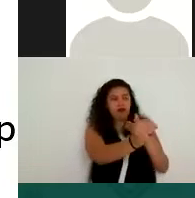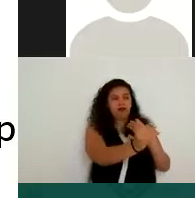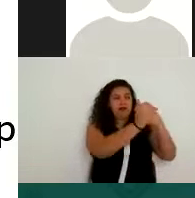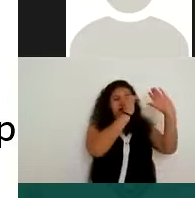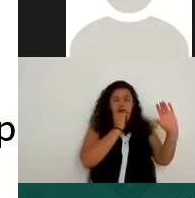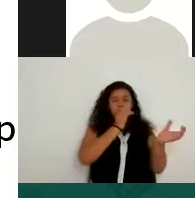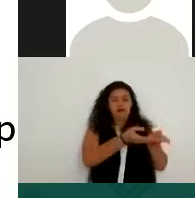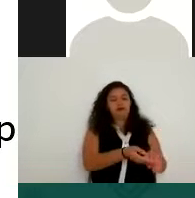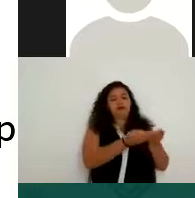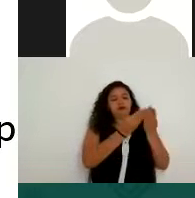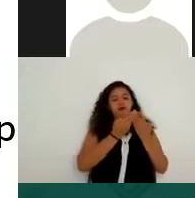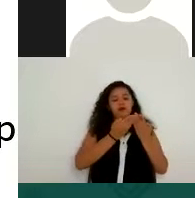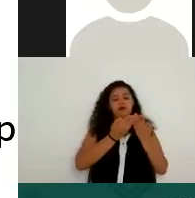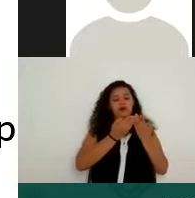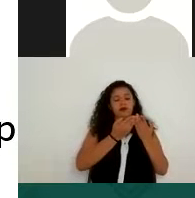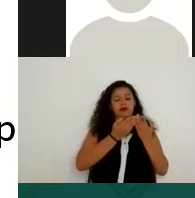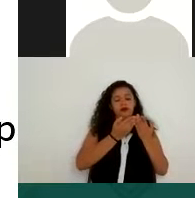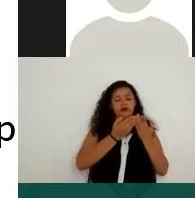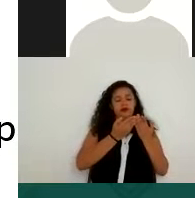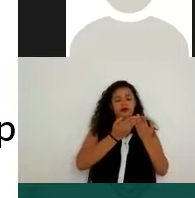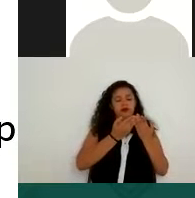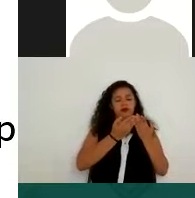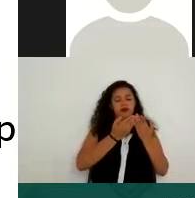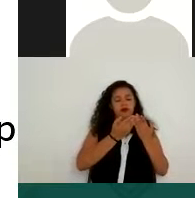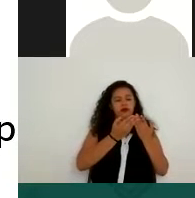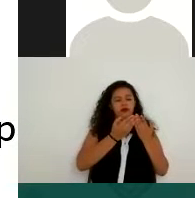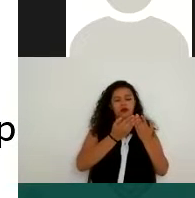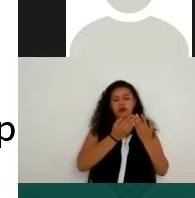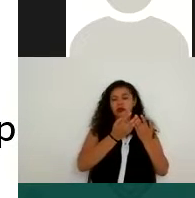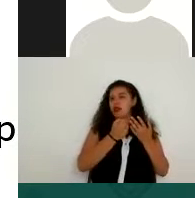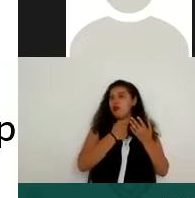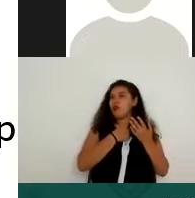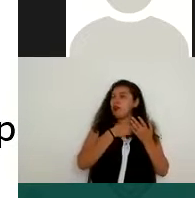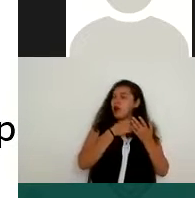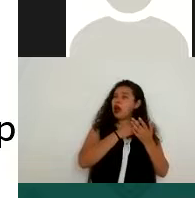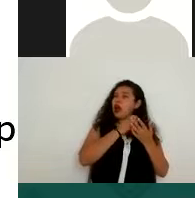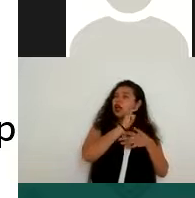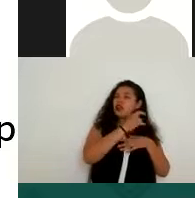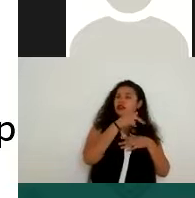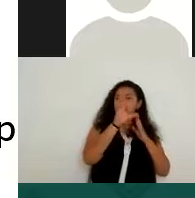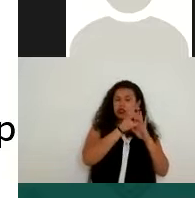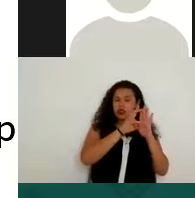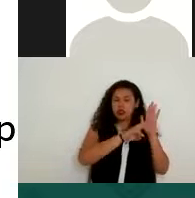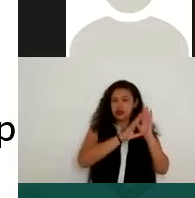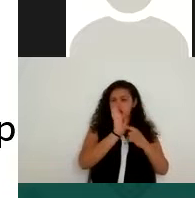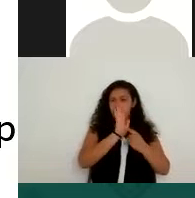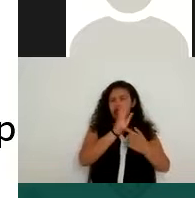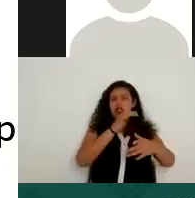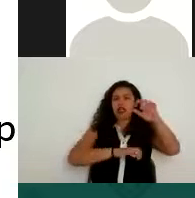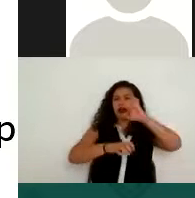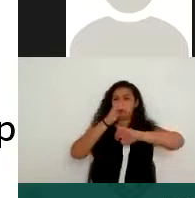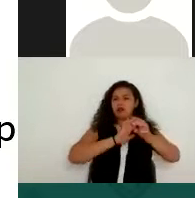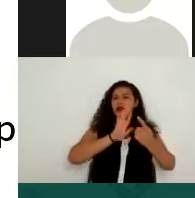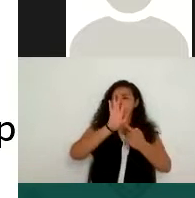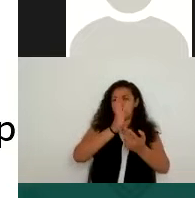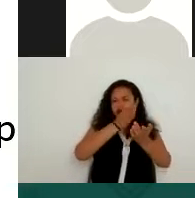porque él lo quiere, porque me imagino que es el currículum que presenta en las empresas donde va. No